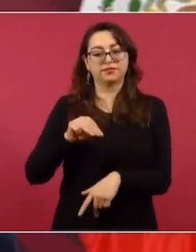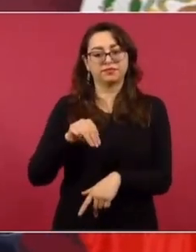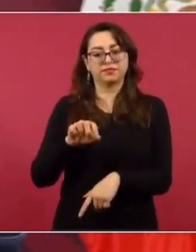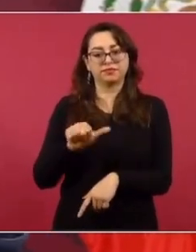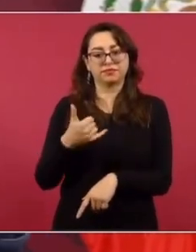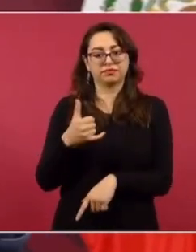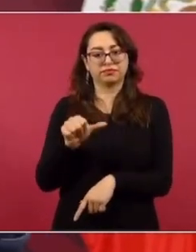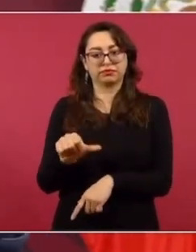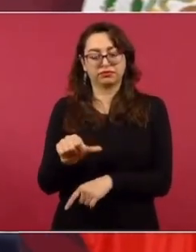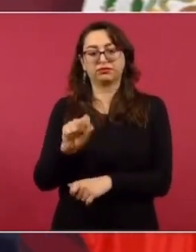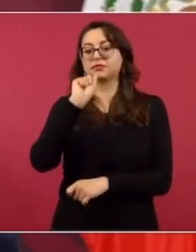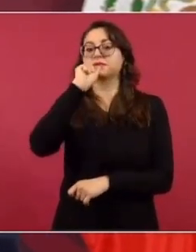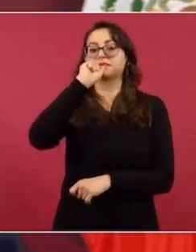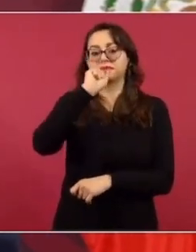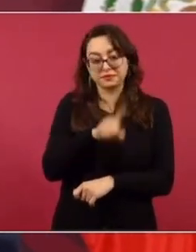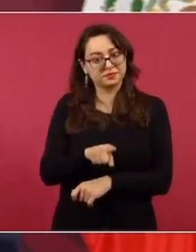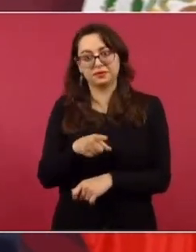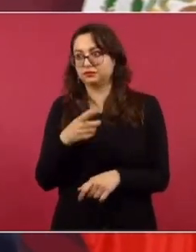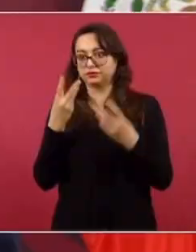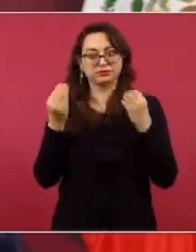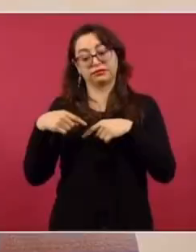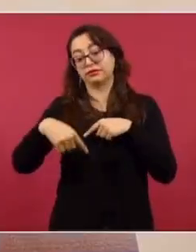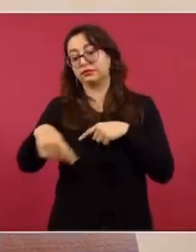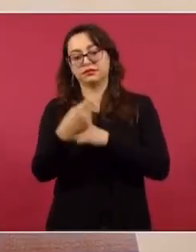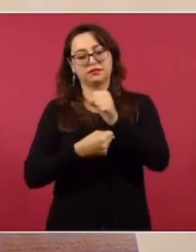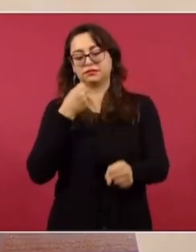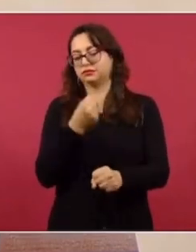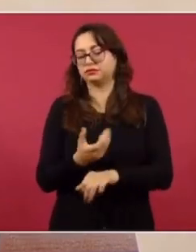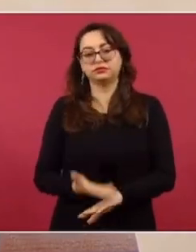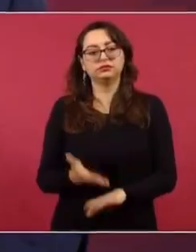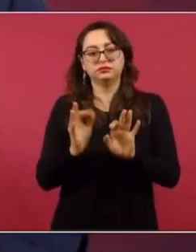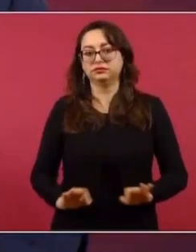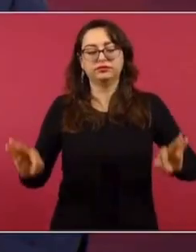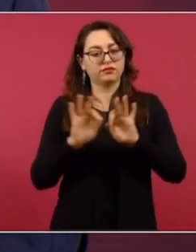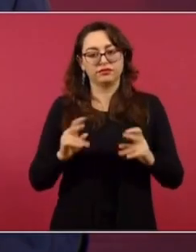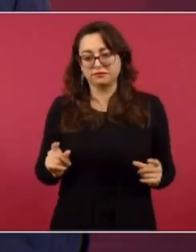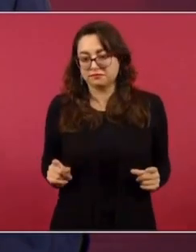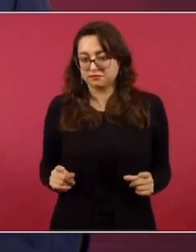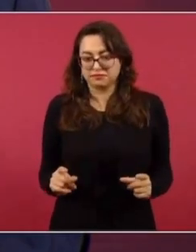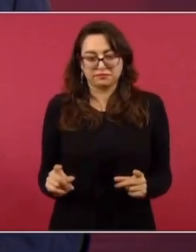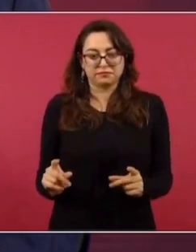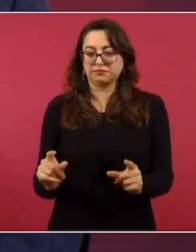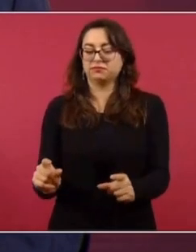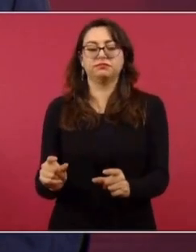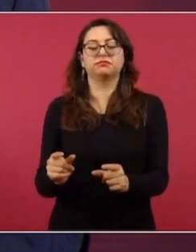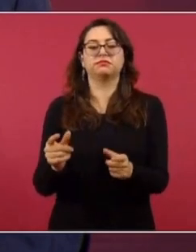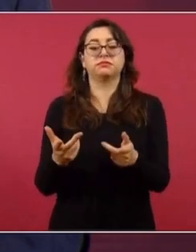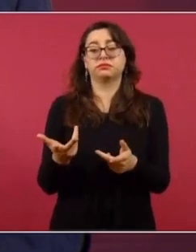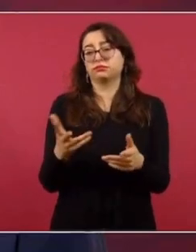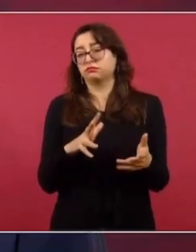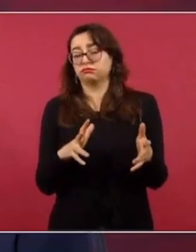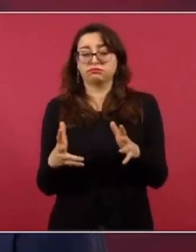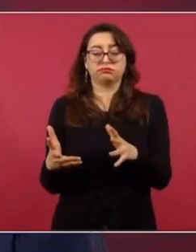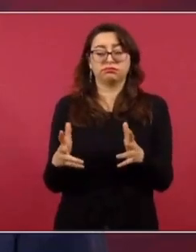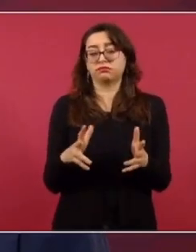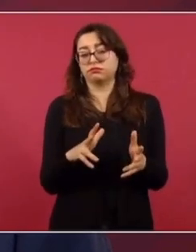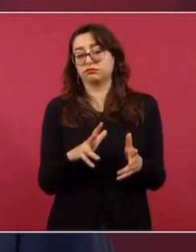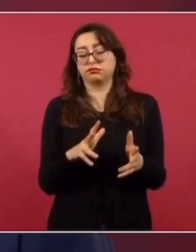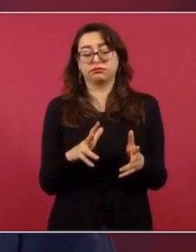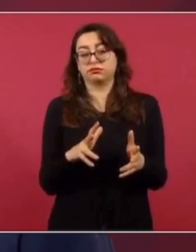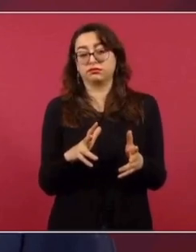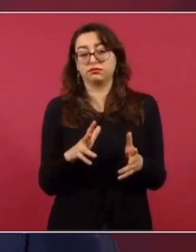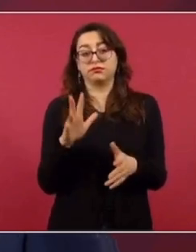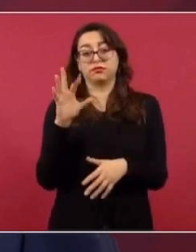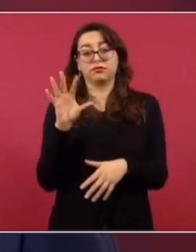de mayor demanda de trabajo. Ahí se requieren alrededor